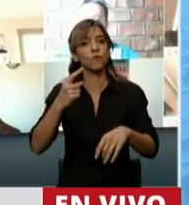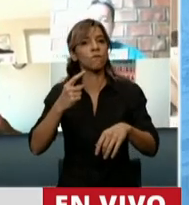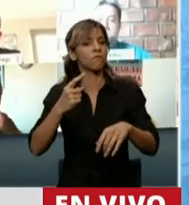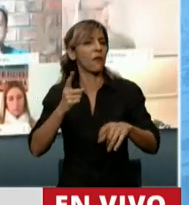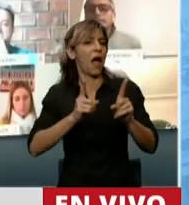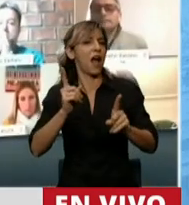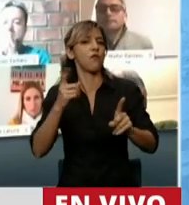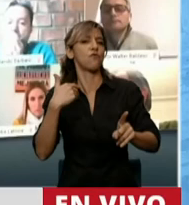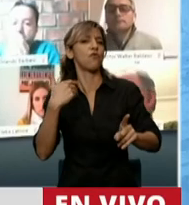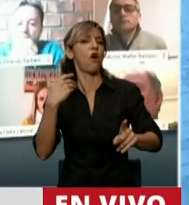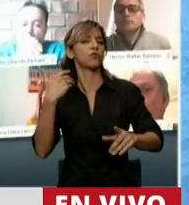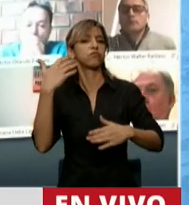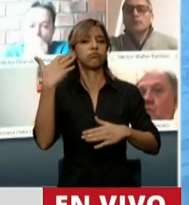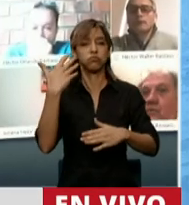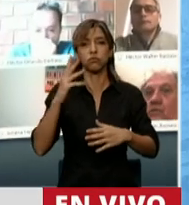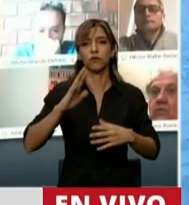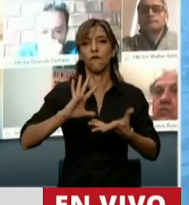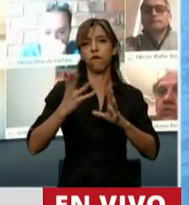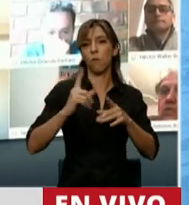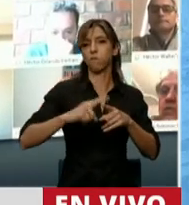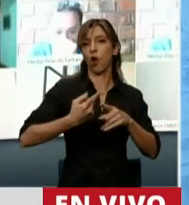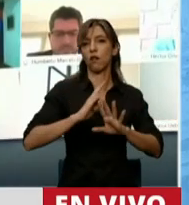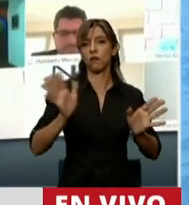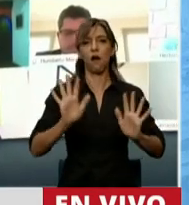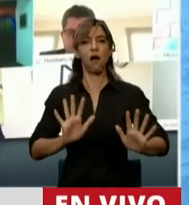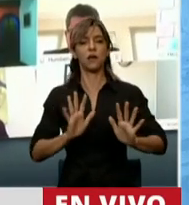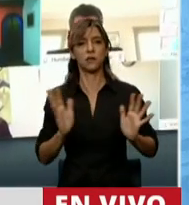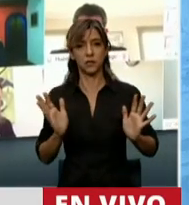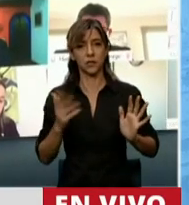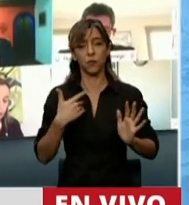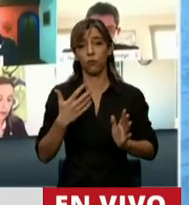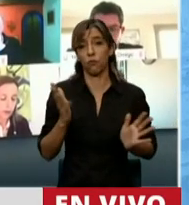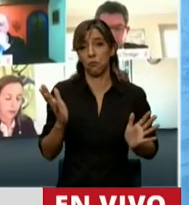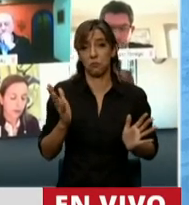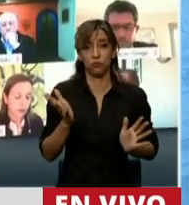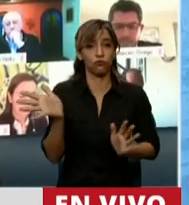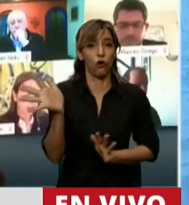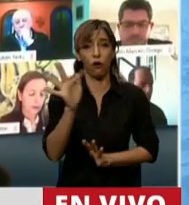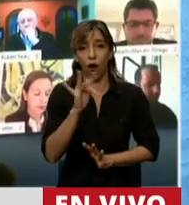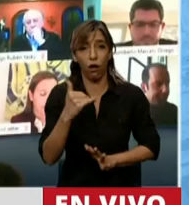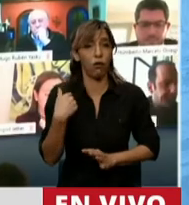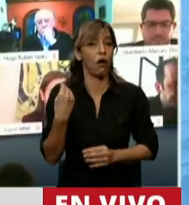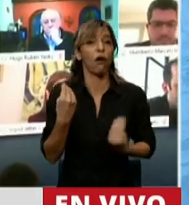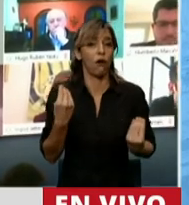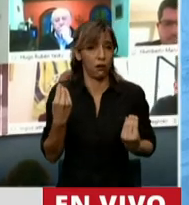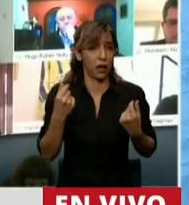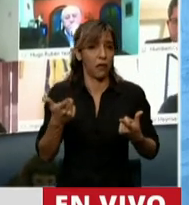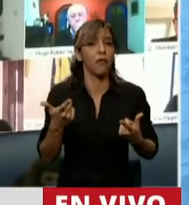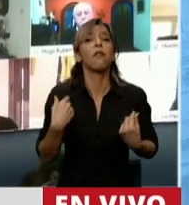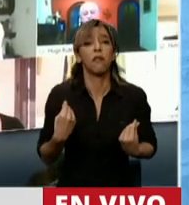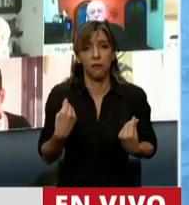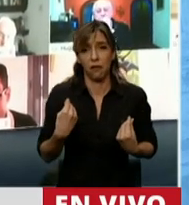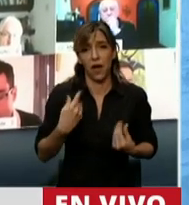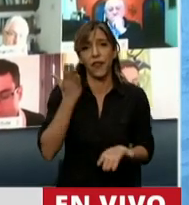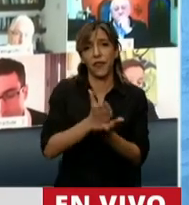políticas que eran, que consistían en bajar todos los días los derechos de los trabajadores, se